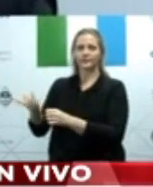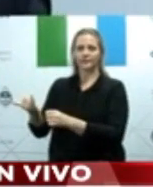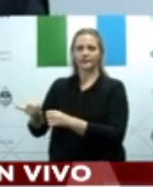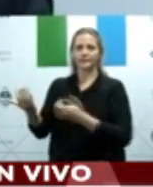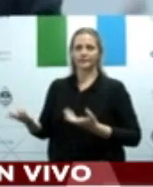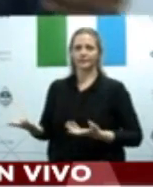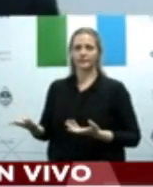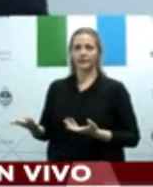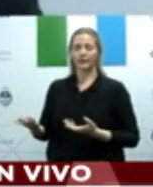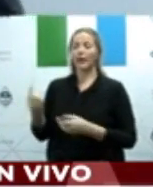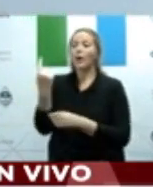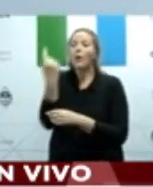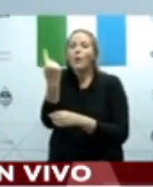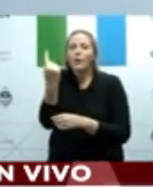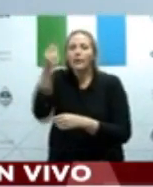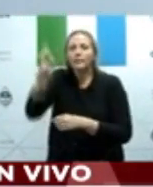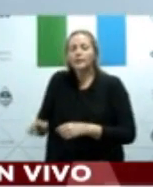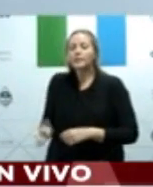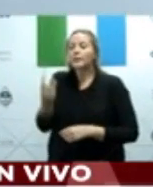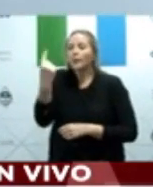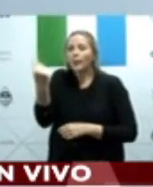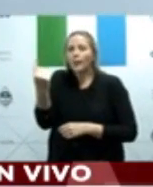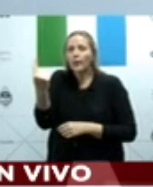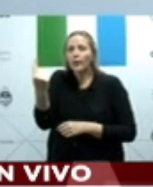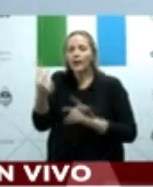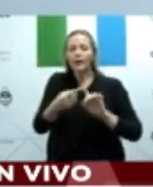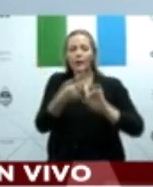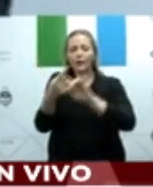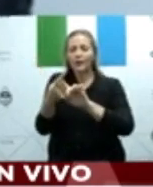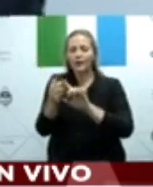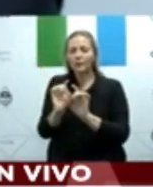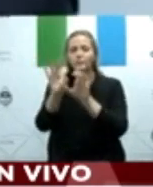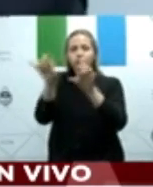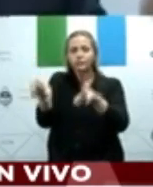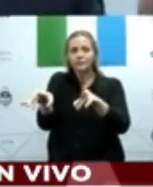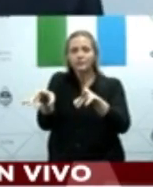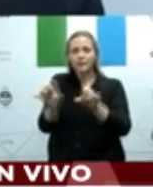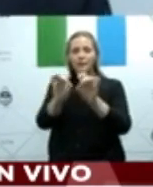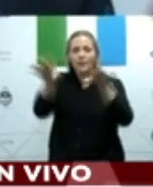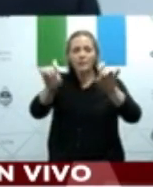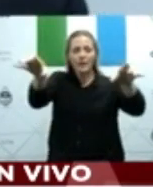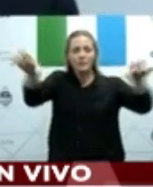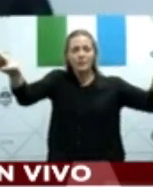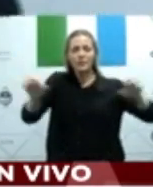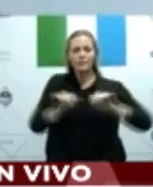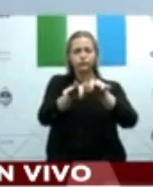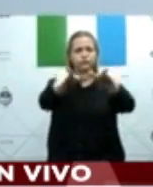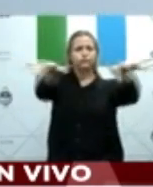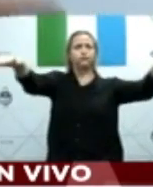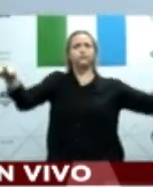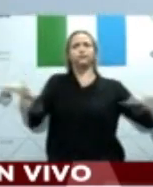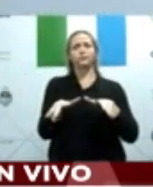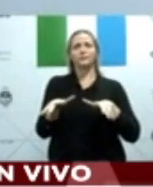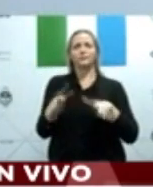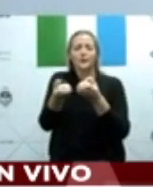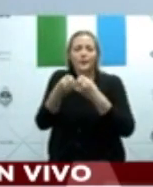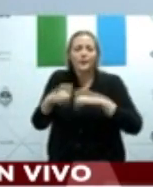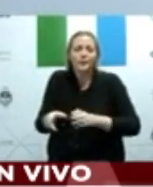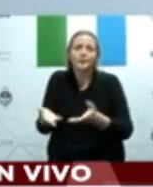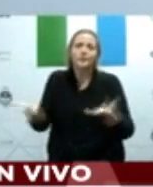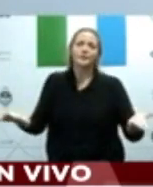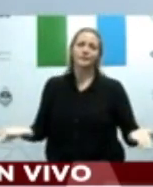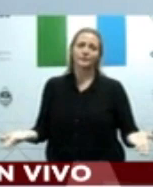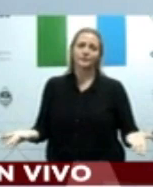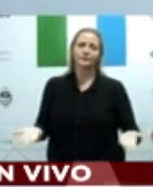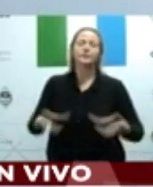etapas. ¿Cómo se dan los casos? Muy fácil. Si hay alguien que no tuvo